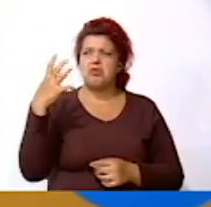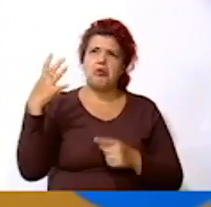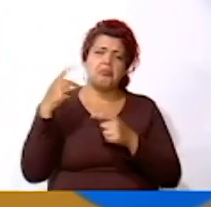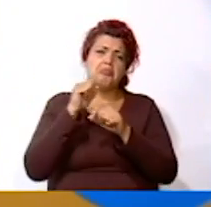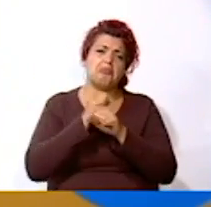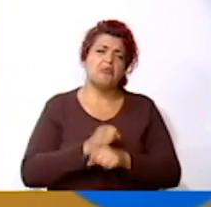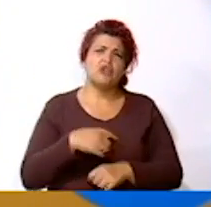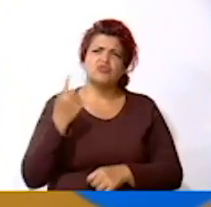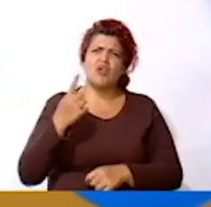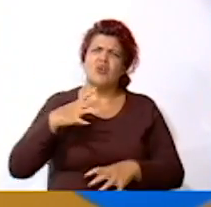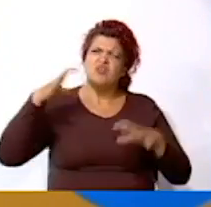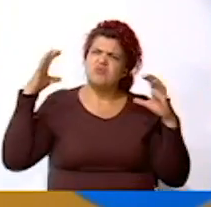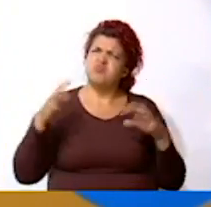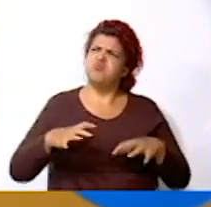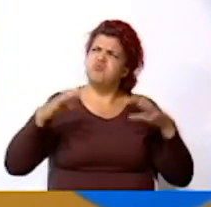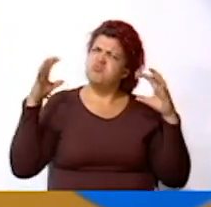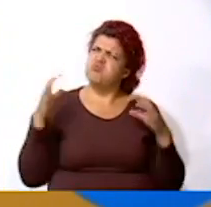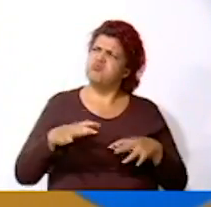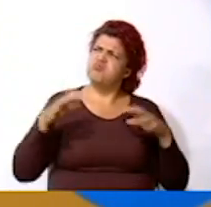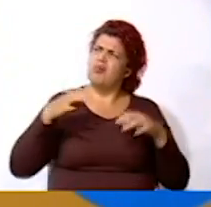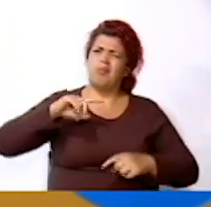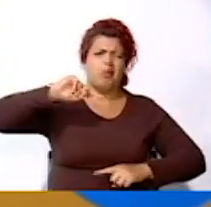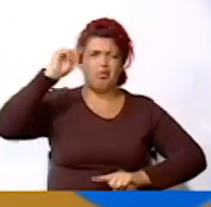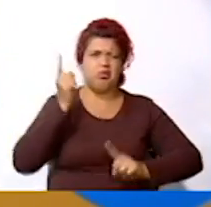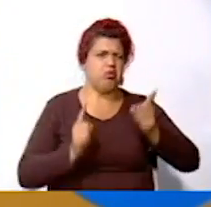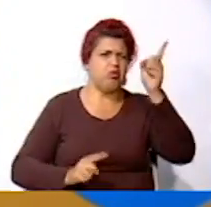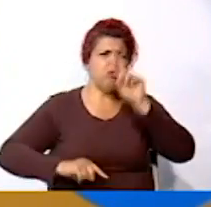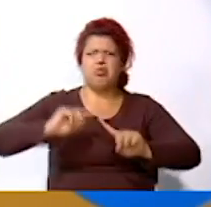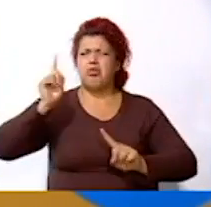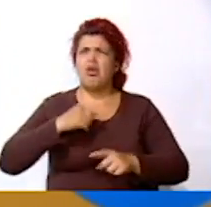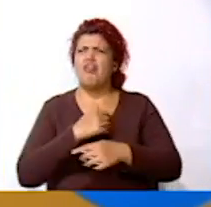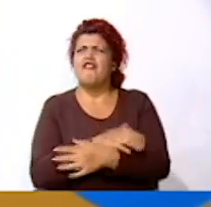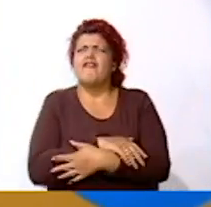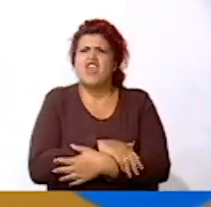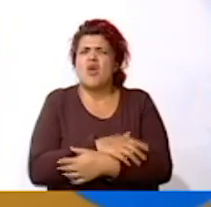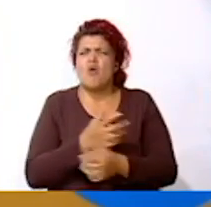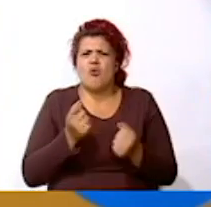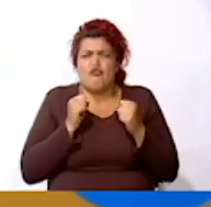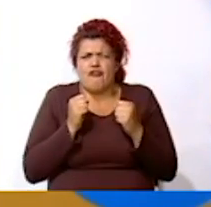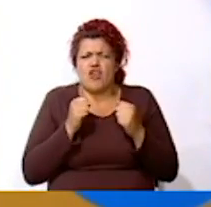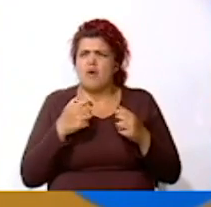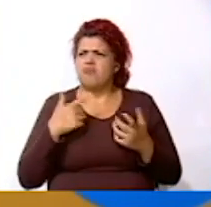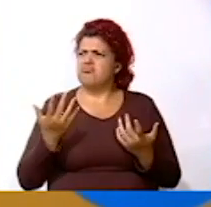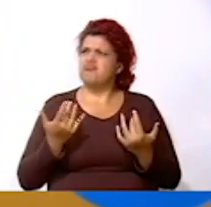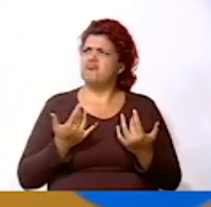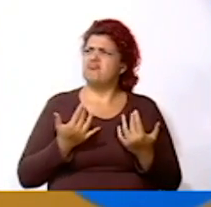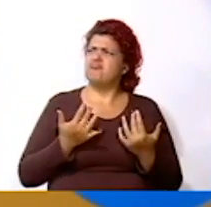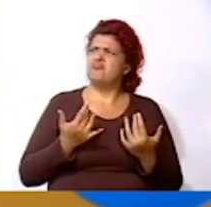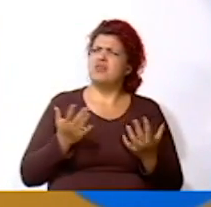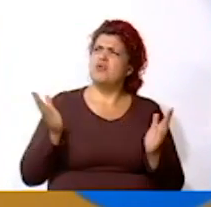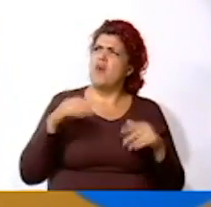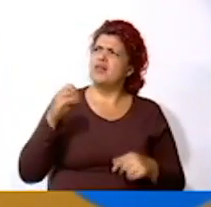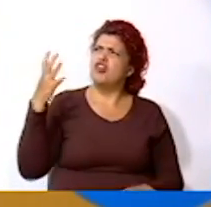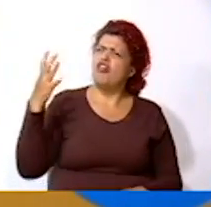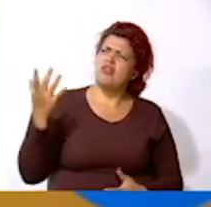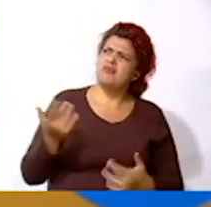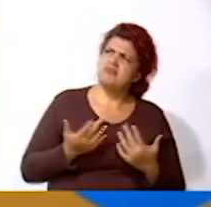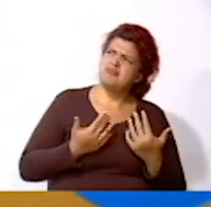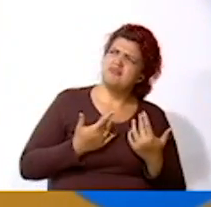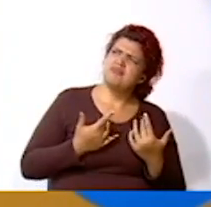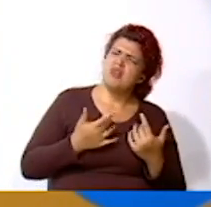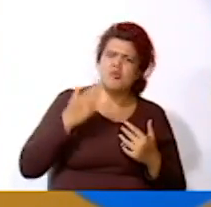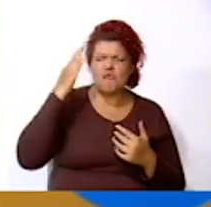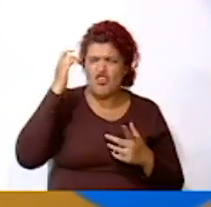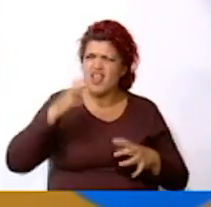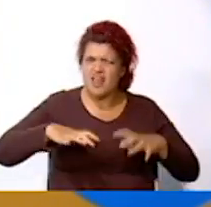Solo cuando llueve muchísimo, cuando hay tormenta, cuando hay mucho frío, decimos... Uy, ¿por qué será que no sale el sol? ¿Por qué será que está